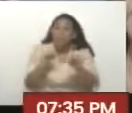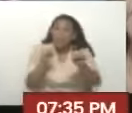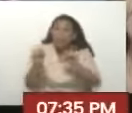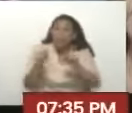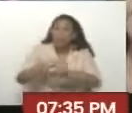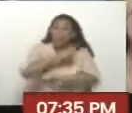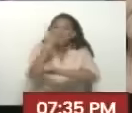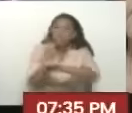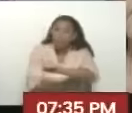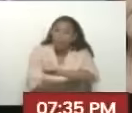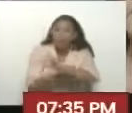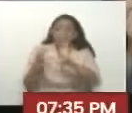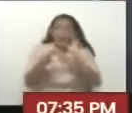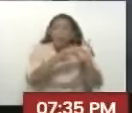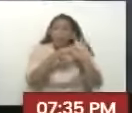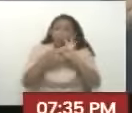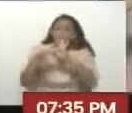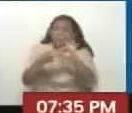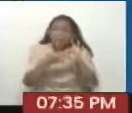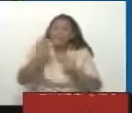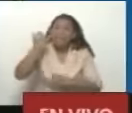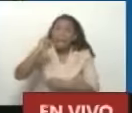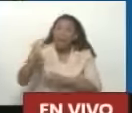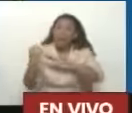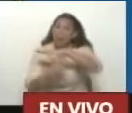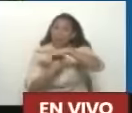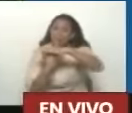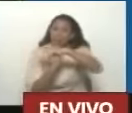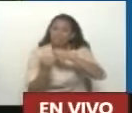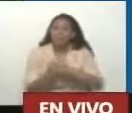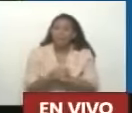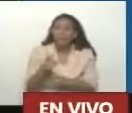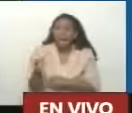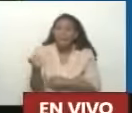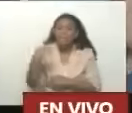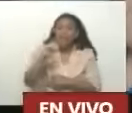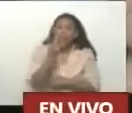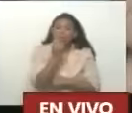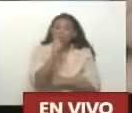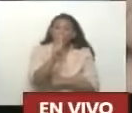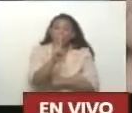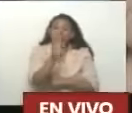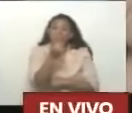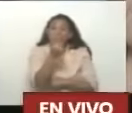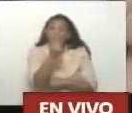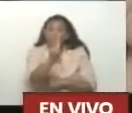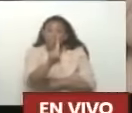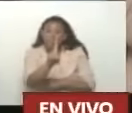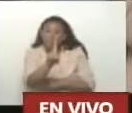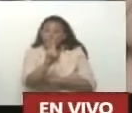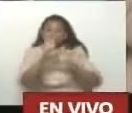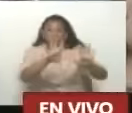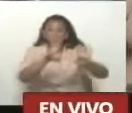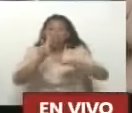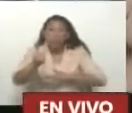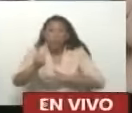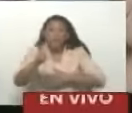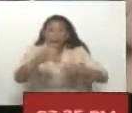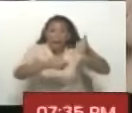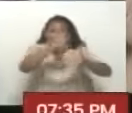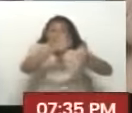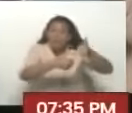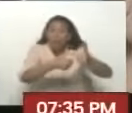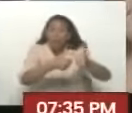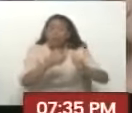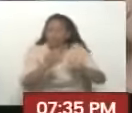Poderosa Unitaria Y que existen Las bases Y aparecen 12 candidatos De eso te hago